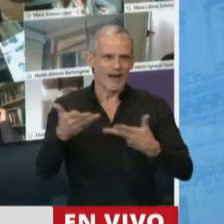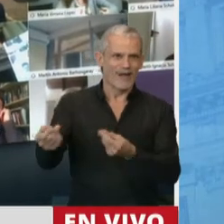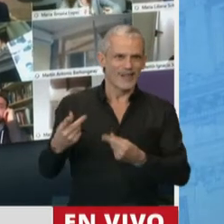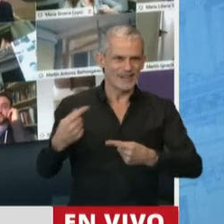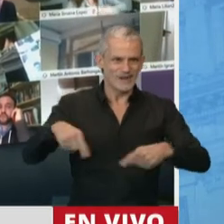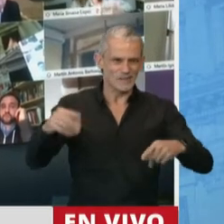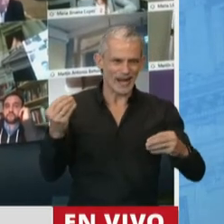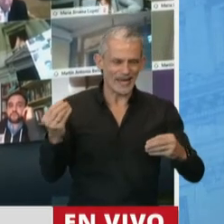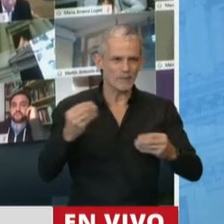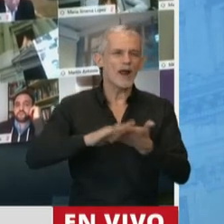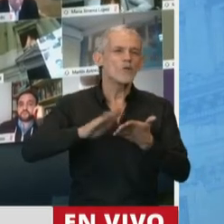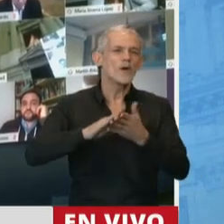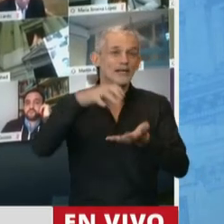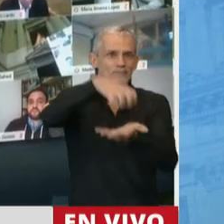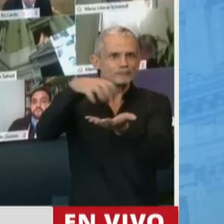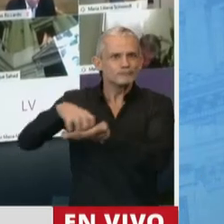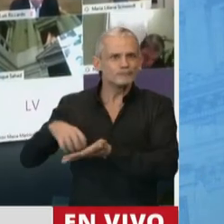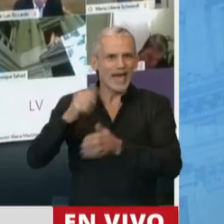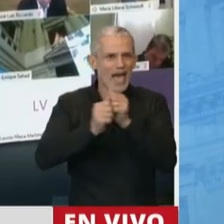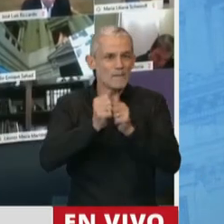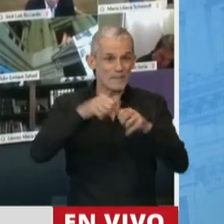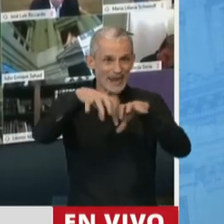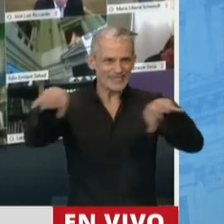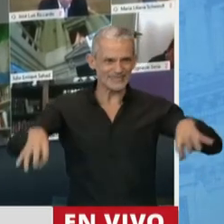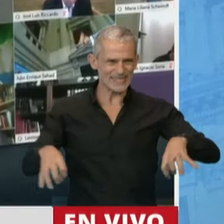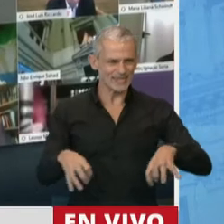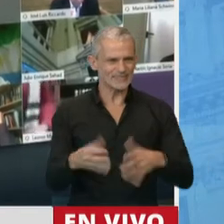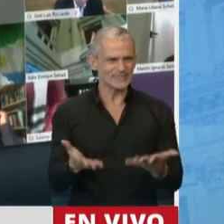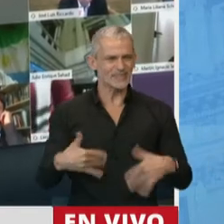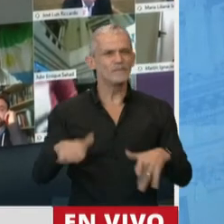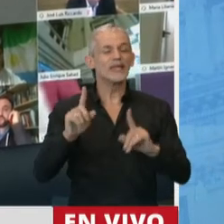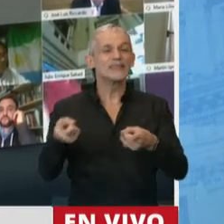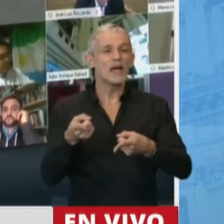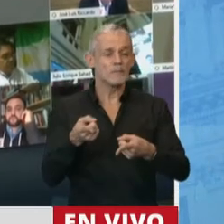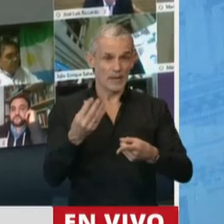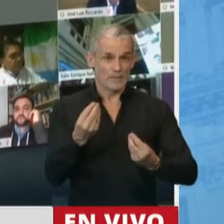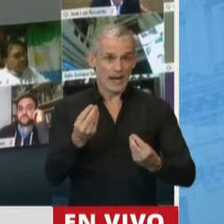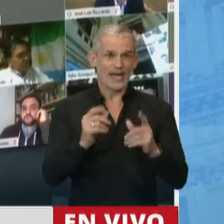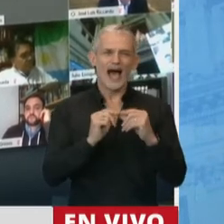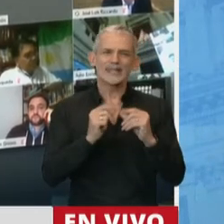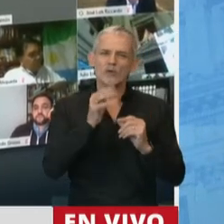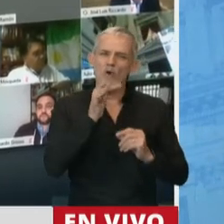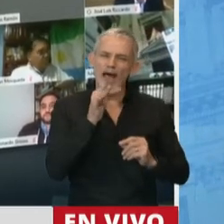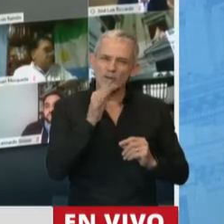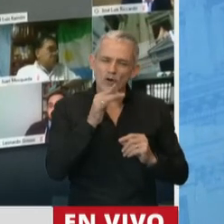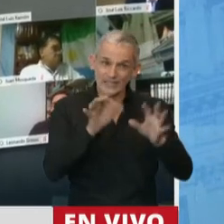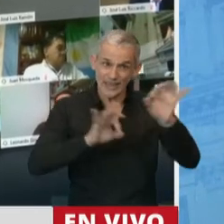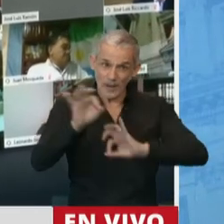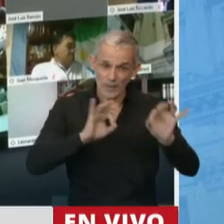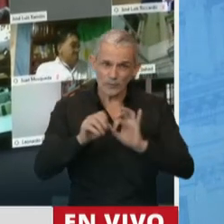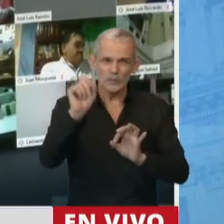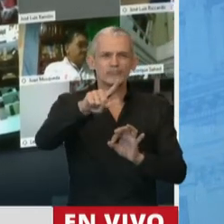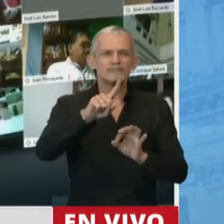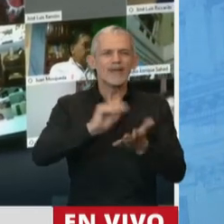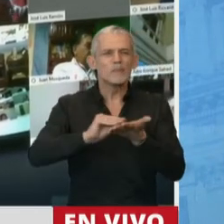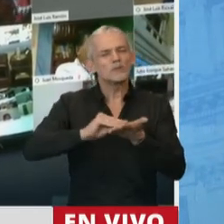a la instalación de nuevas empresas en esto. Y fundamentalmente a lo que en el artículo 14 del proyecto del diputado